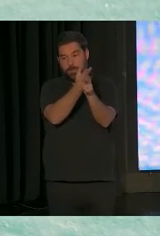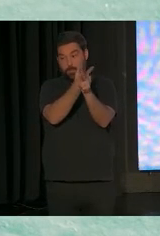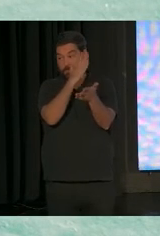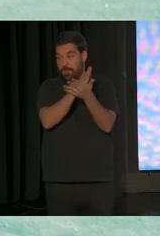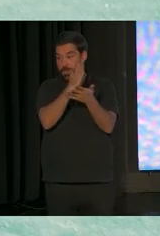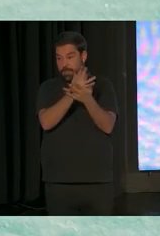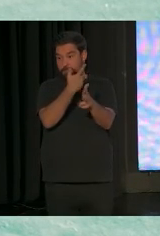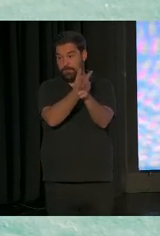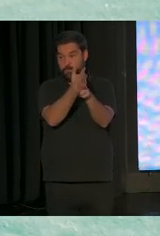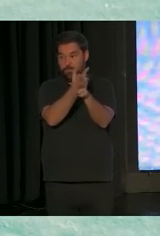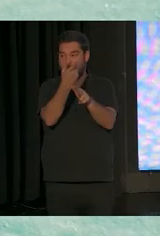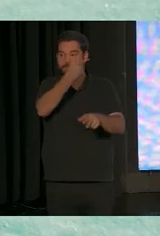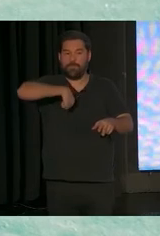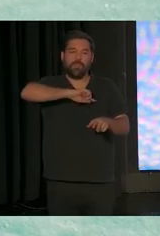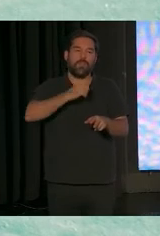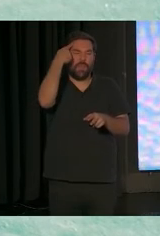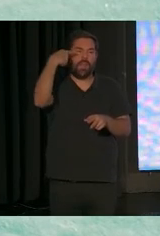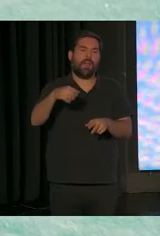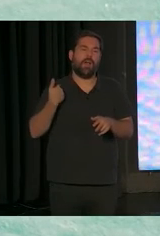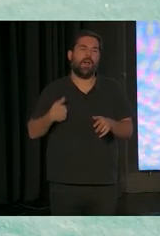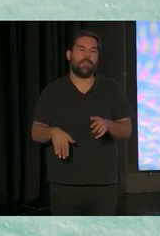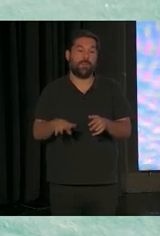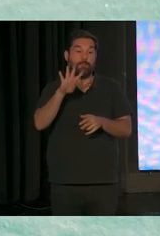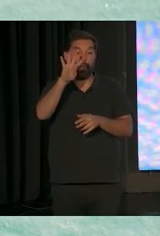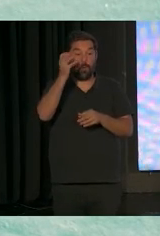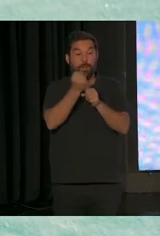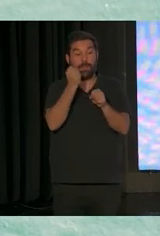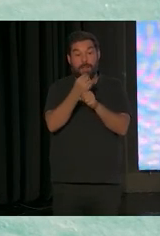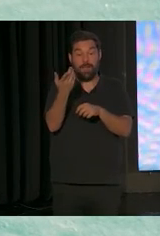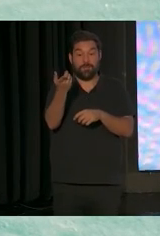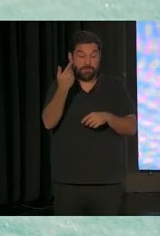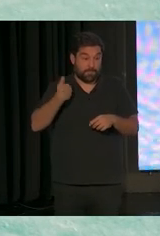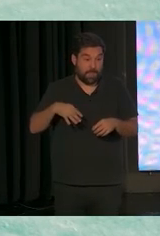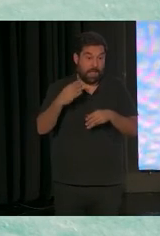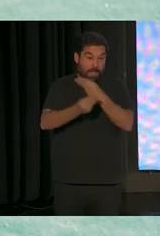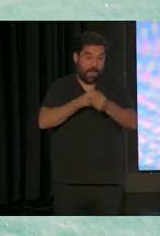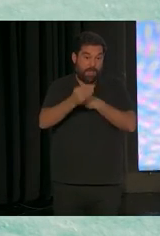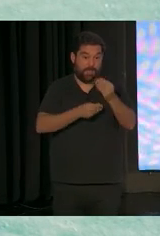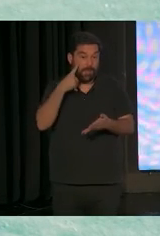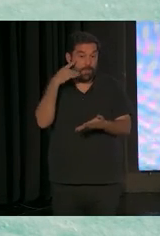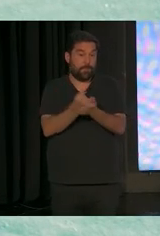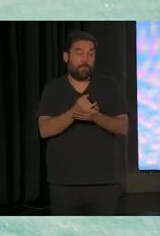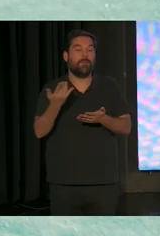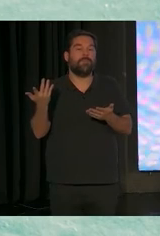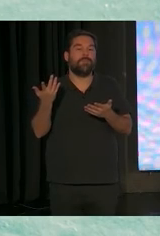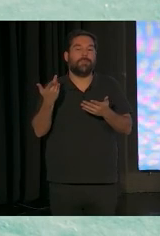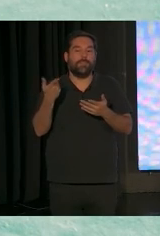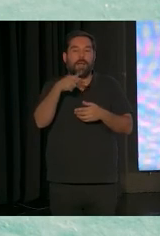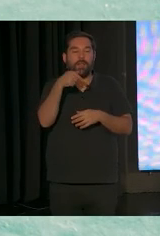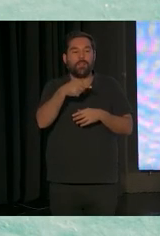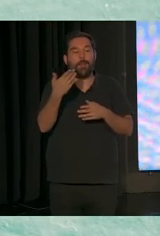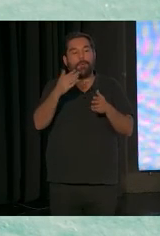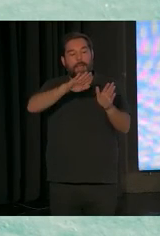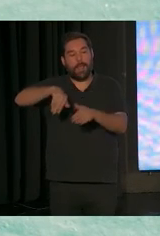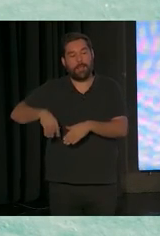Todos sabemos ya lo que hemos dicho nosotros. Si en cuatro trabajos que tenemos ya hechos hemos demostrado que realmente hay eficacia y eficiencia, si el